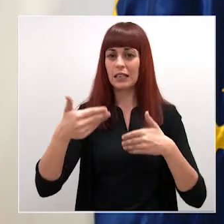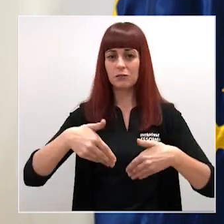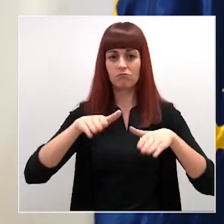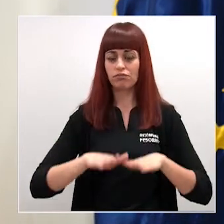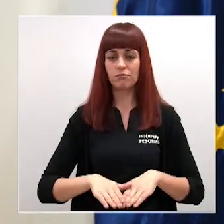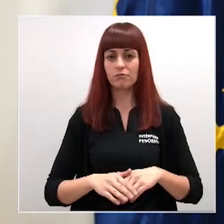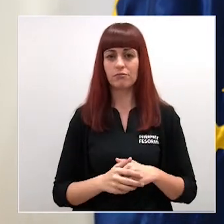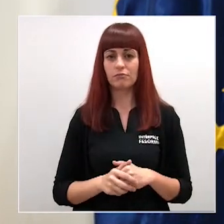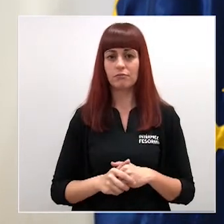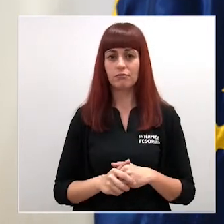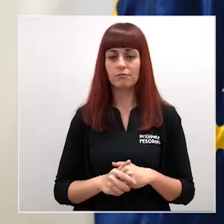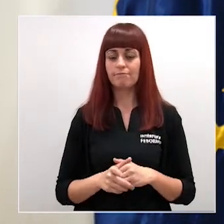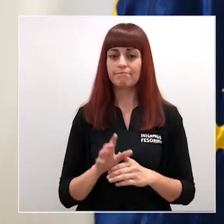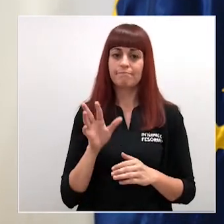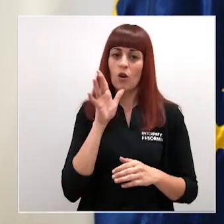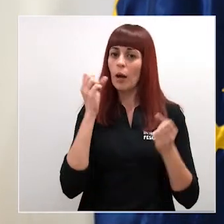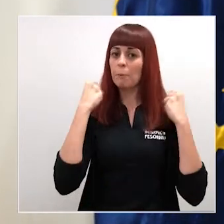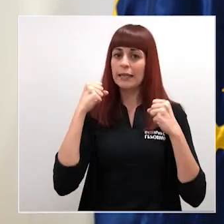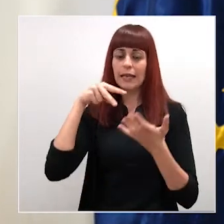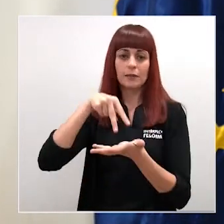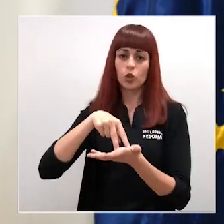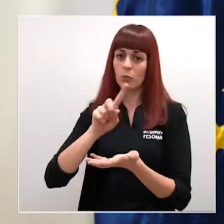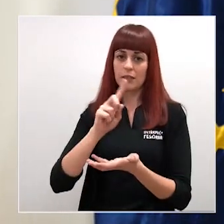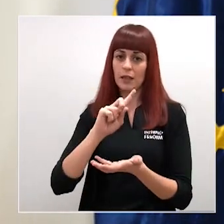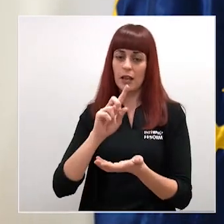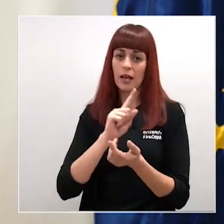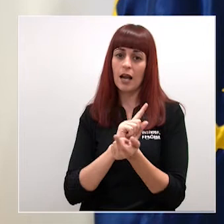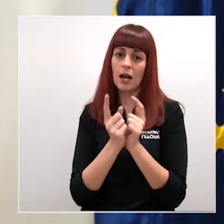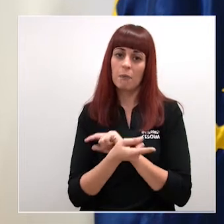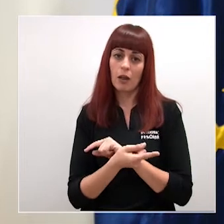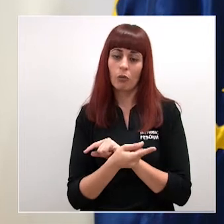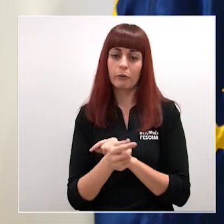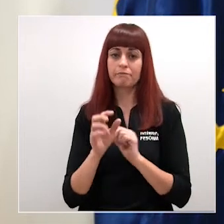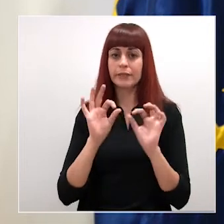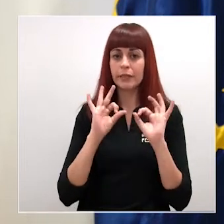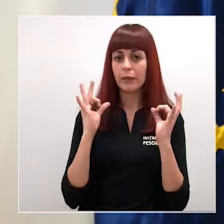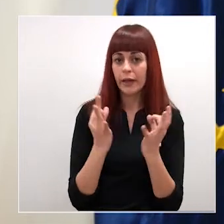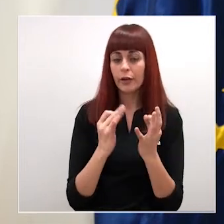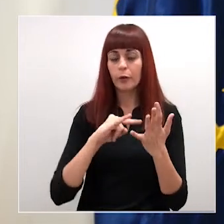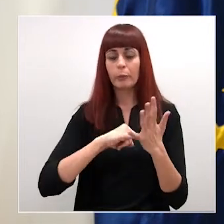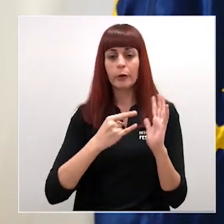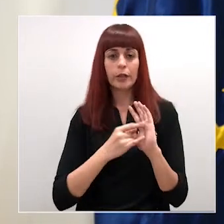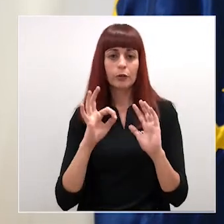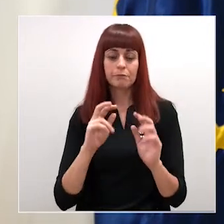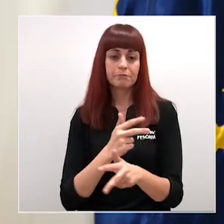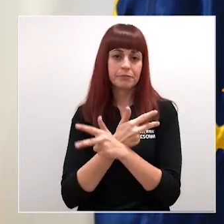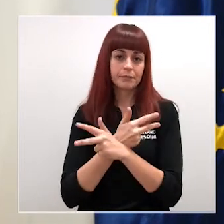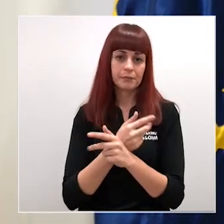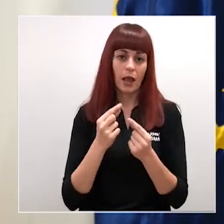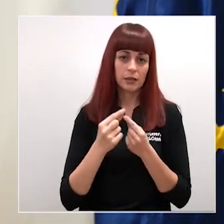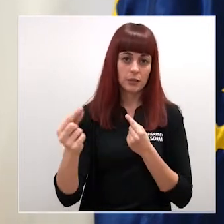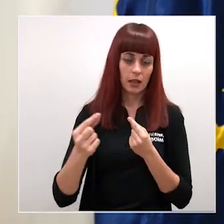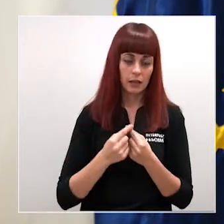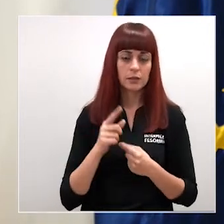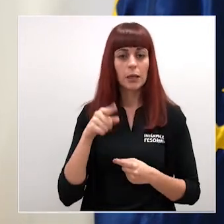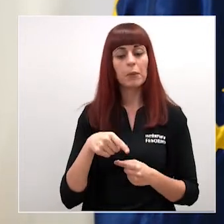créditos mínimos presenciales y sustituyendo estas prácticas por seminario proyectos y actividades en coordinación con las